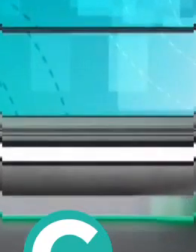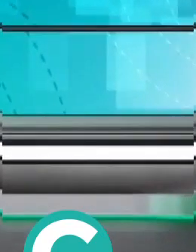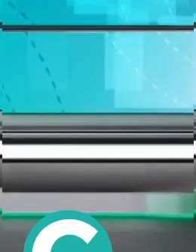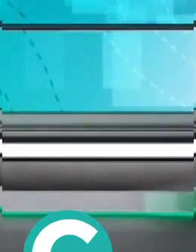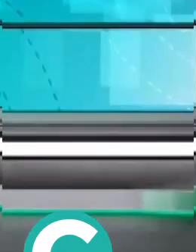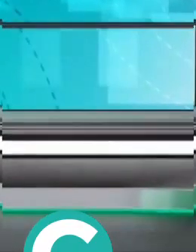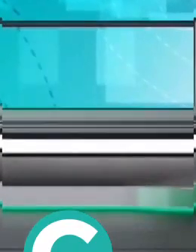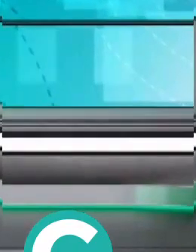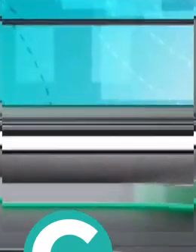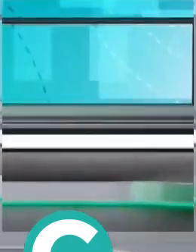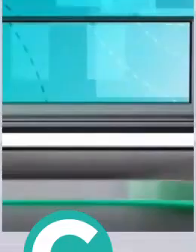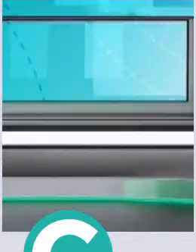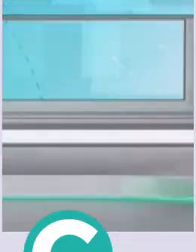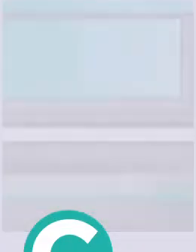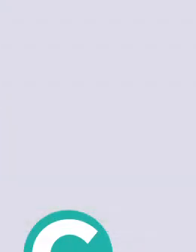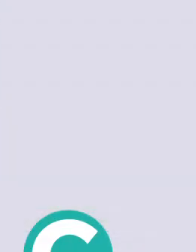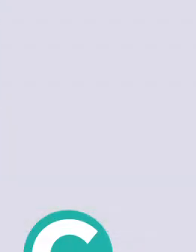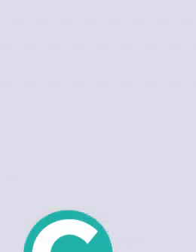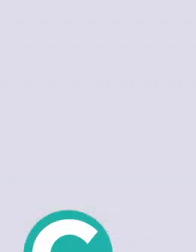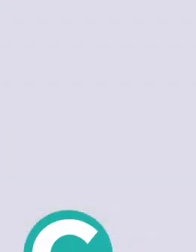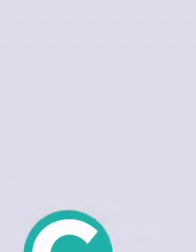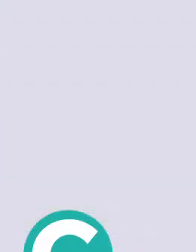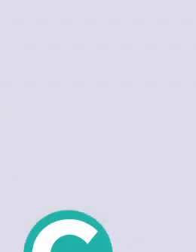¡Gracias! ¡Gracias! ¡Gracias!